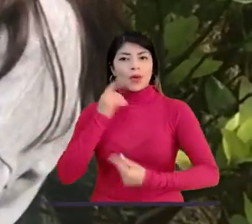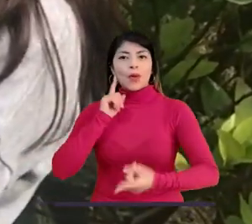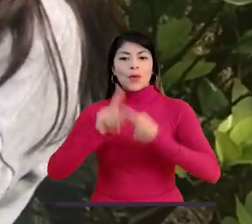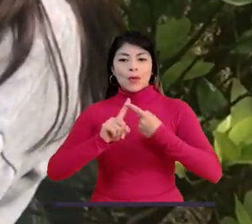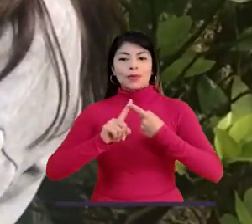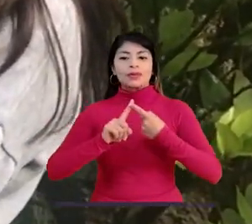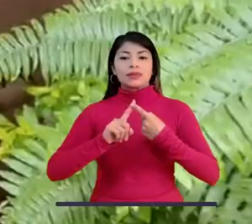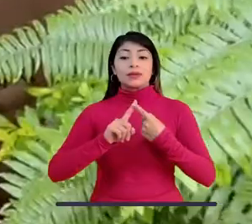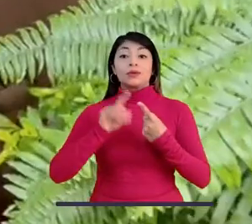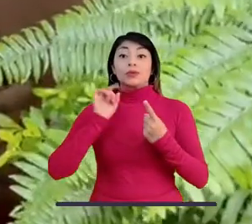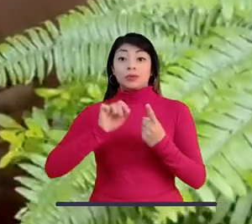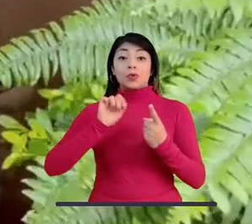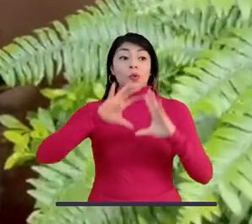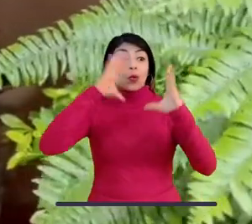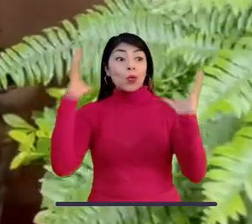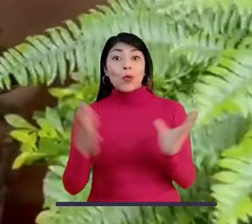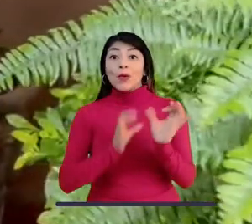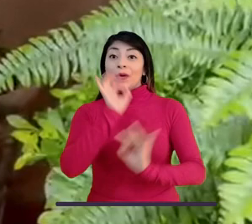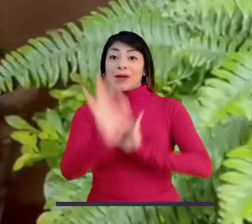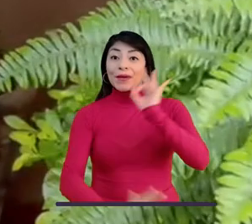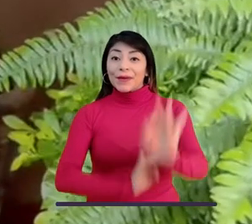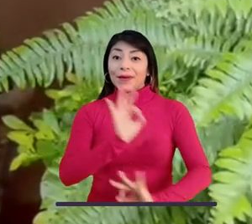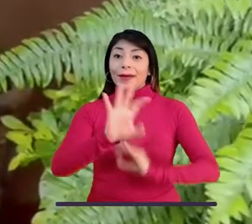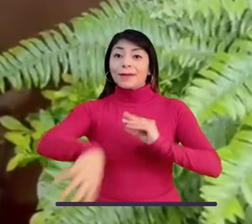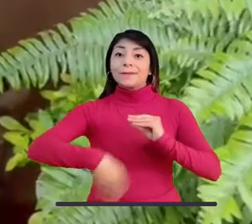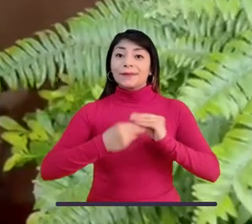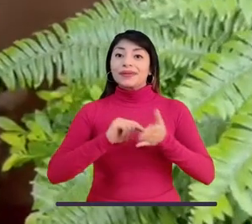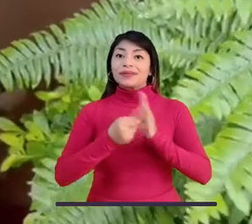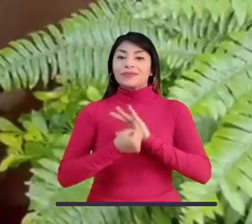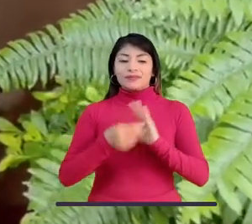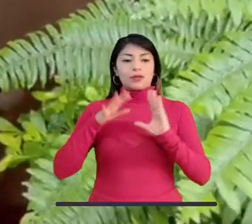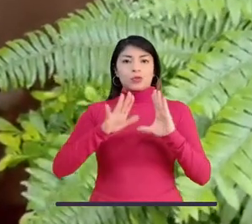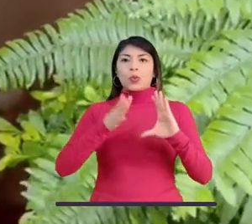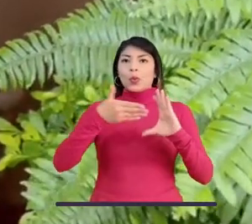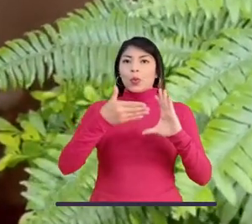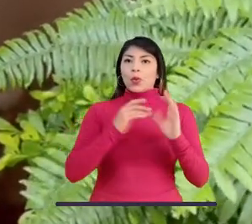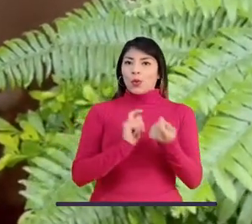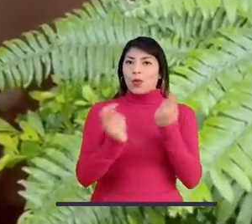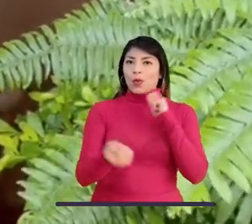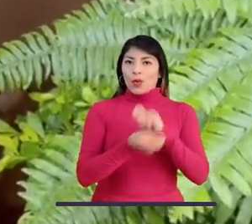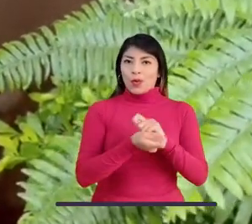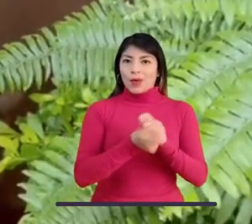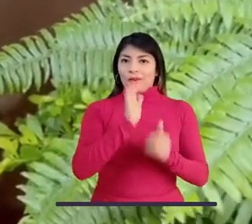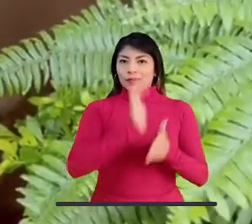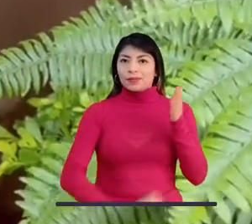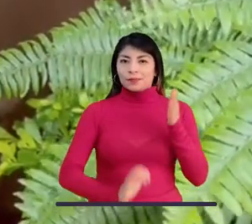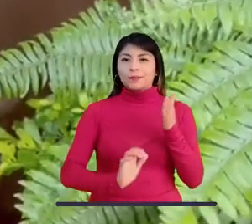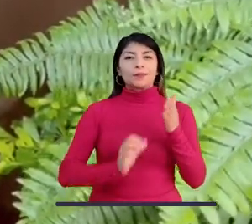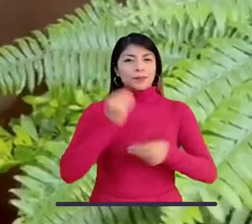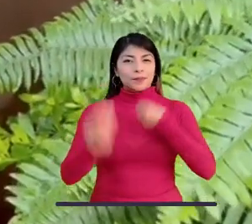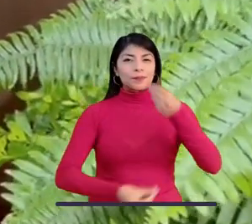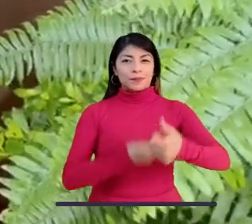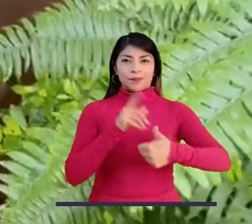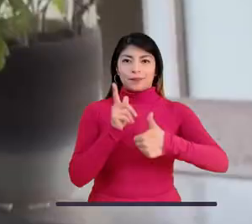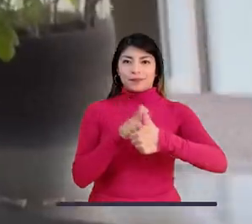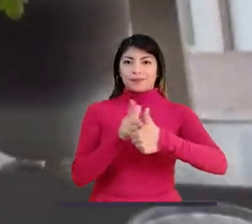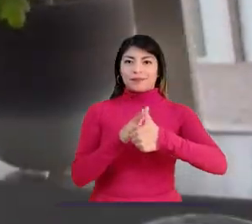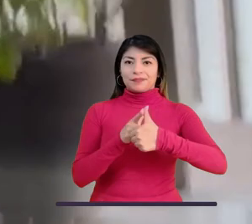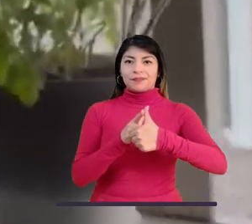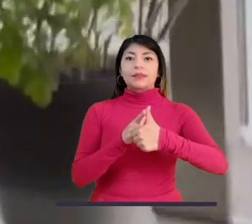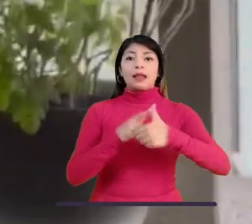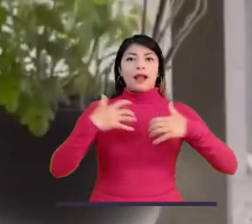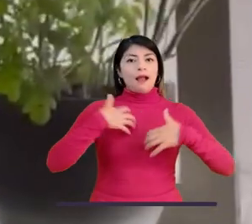Yo lo que hago para cuidar el planeta y disminuir el cambio climático son tres cosas.